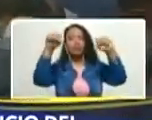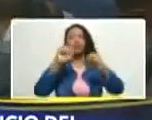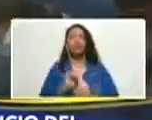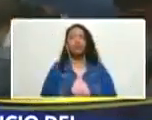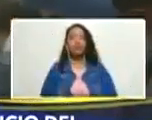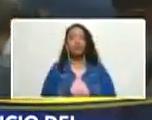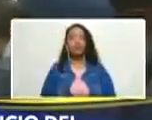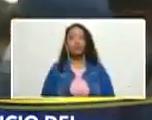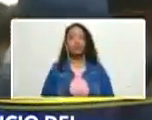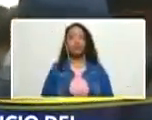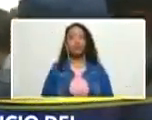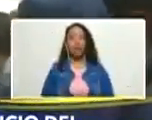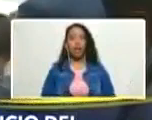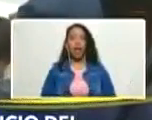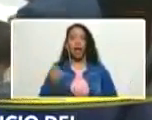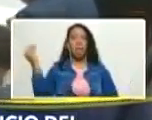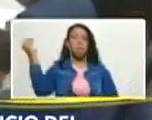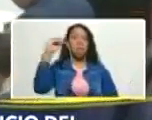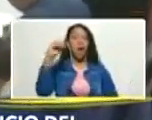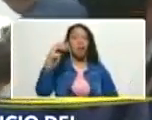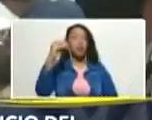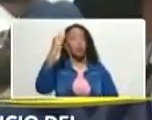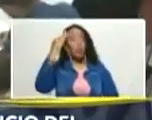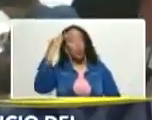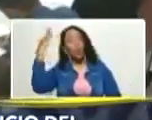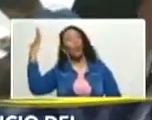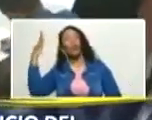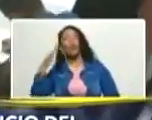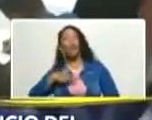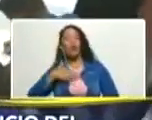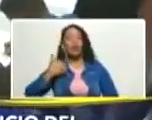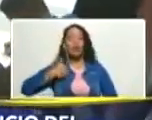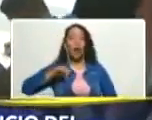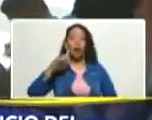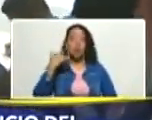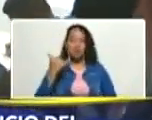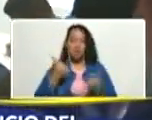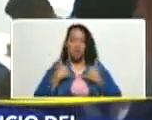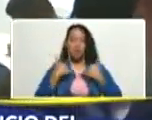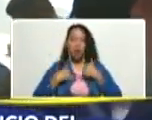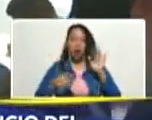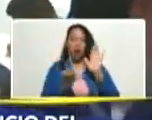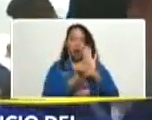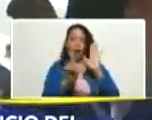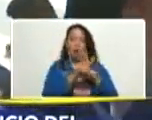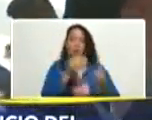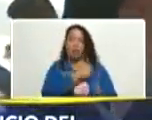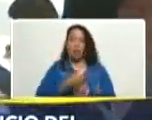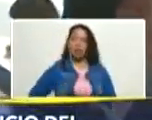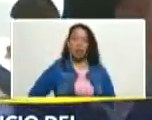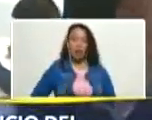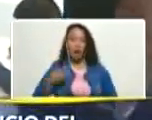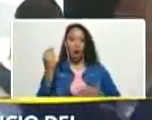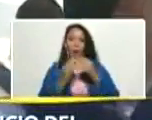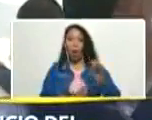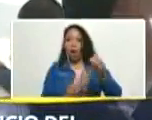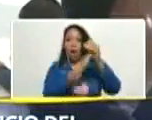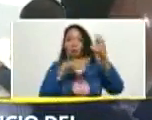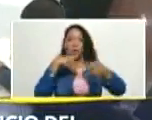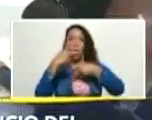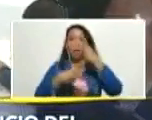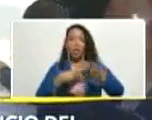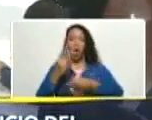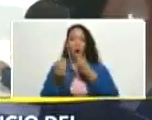es el mayor sueño pues que puede tener uno como legislador como presidente como líder político